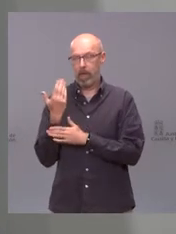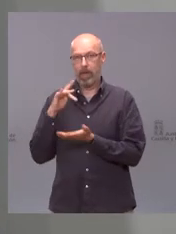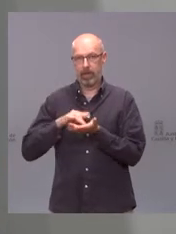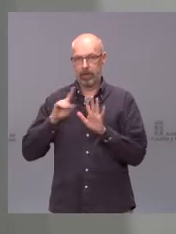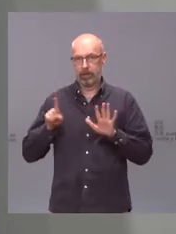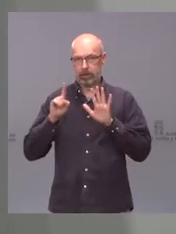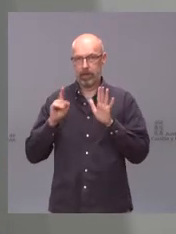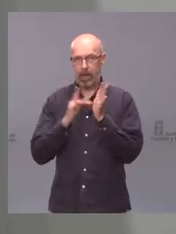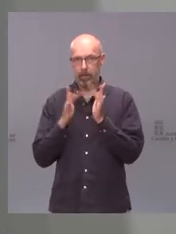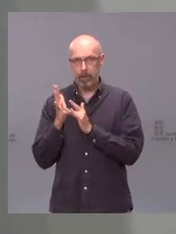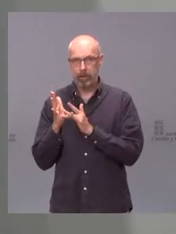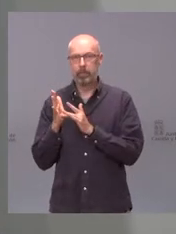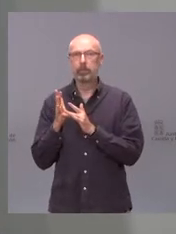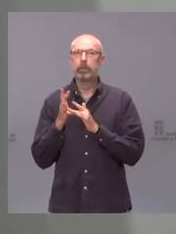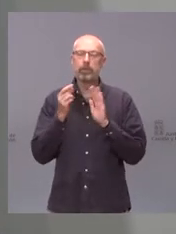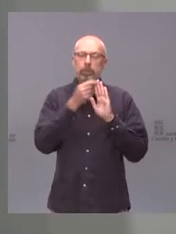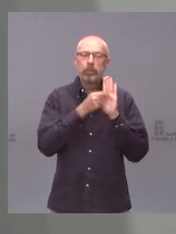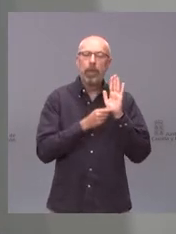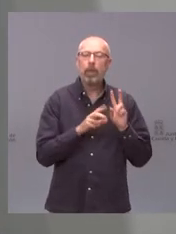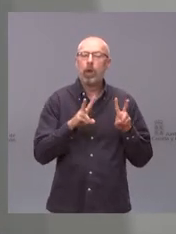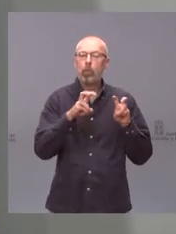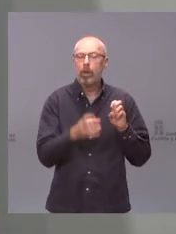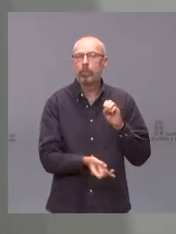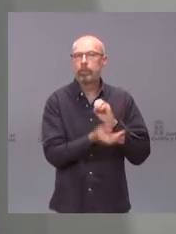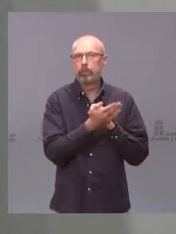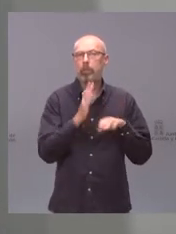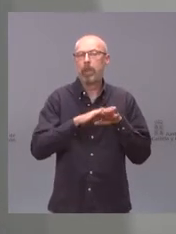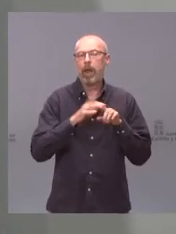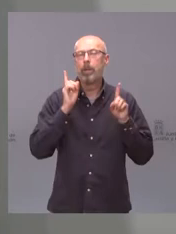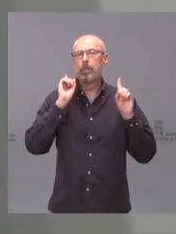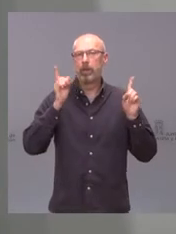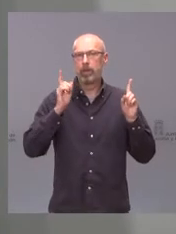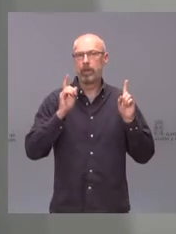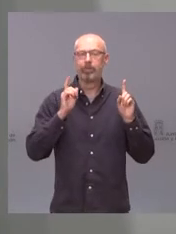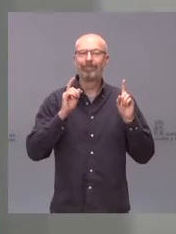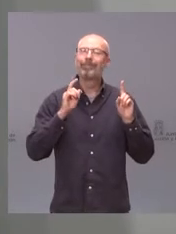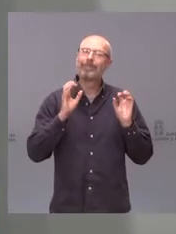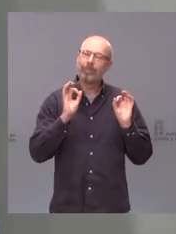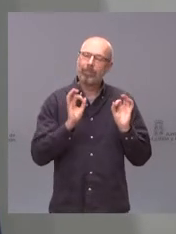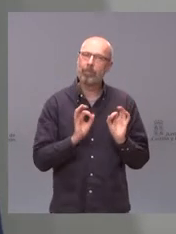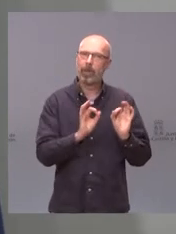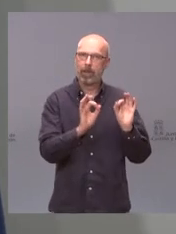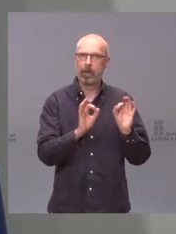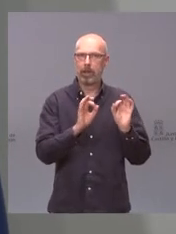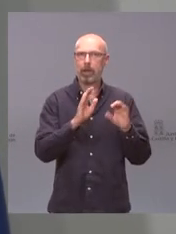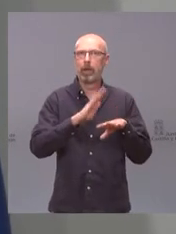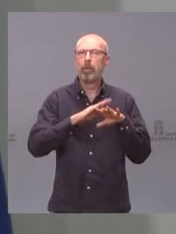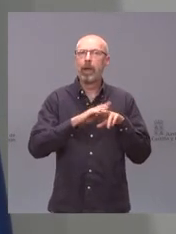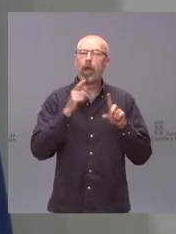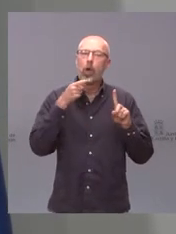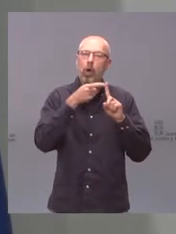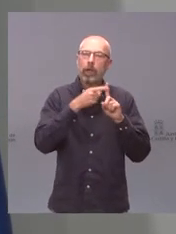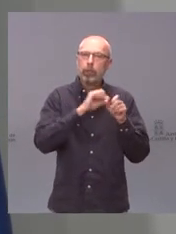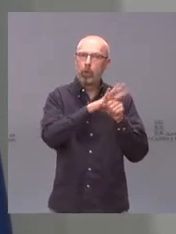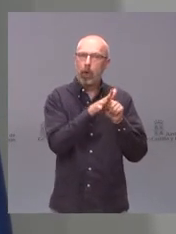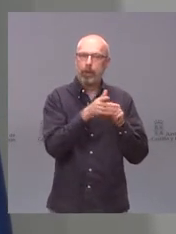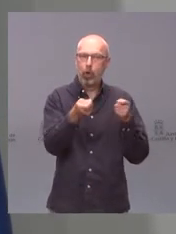Se trata de implementar nuevas medidas sanitarias preventivas de carácter excepcional para la contención del coronavirus que van